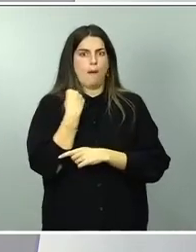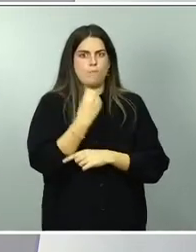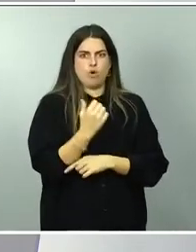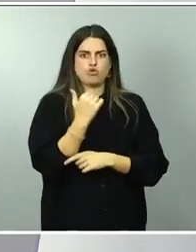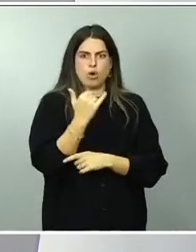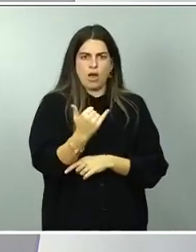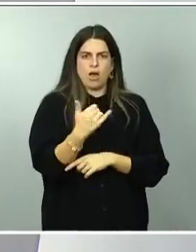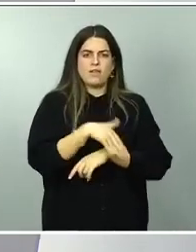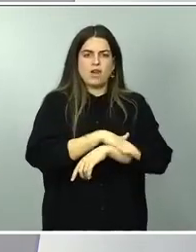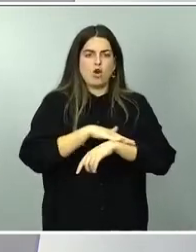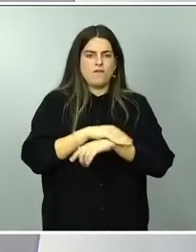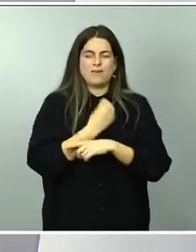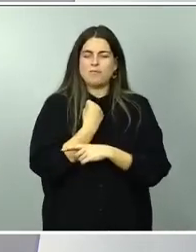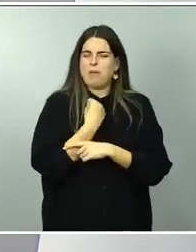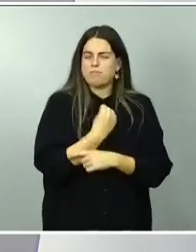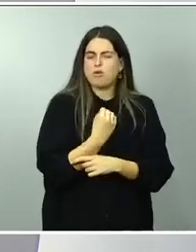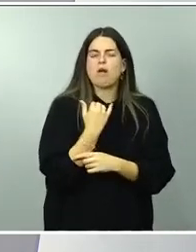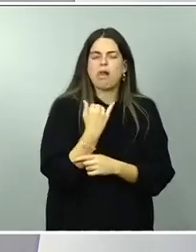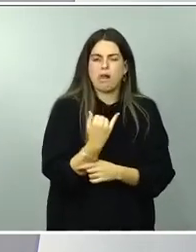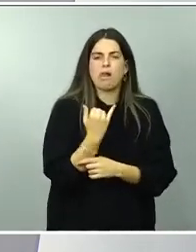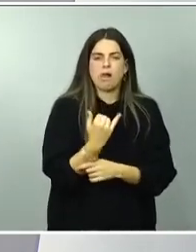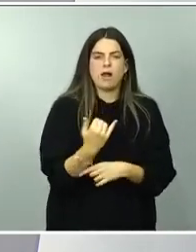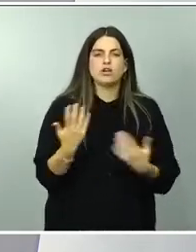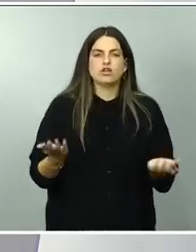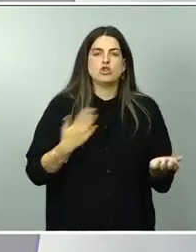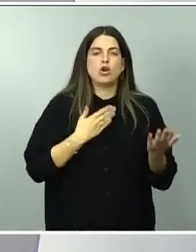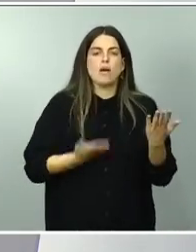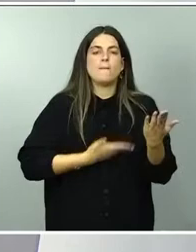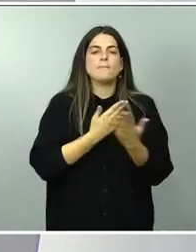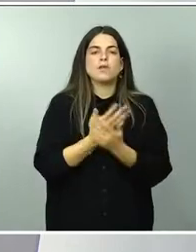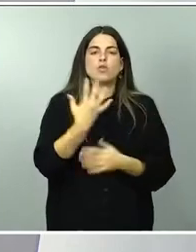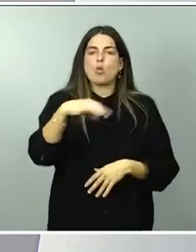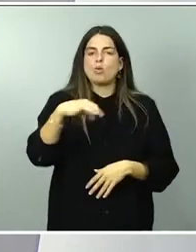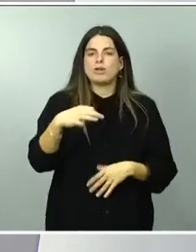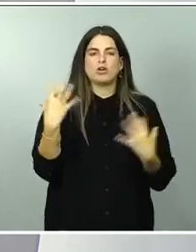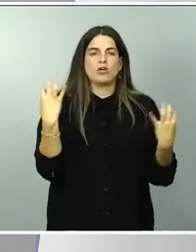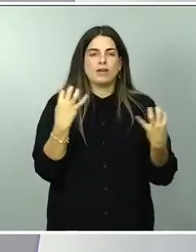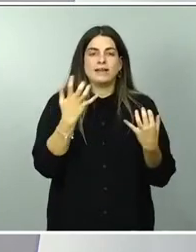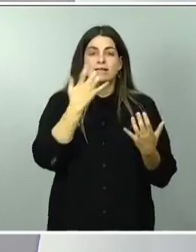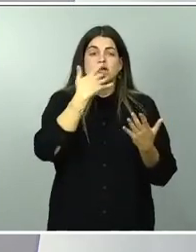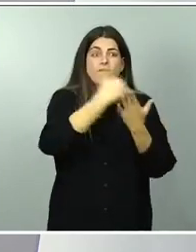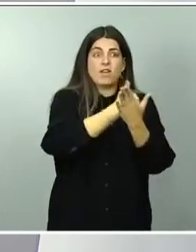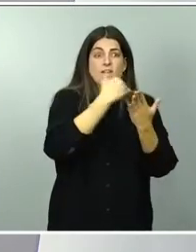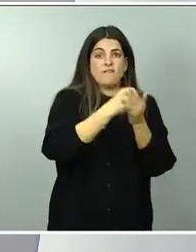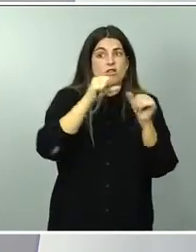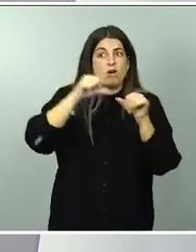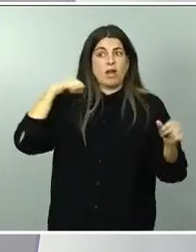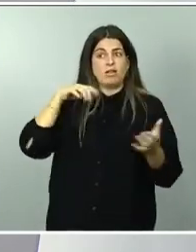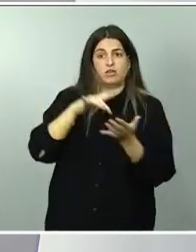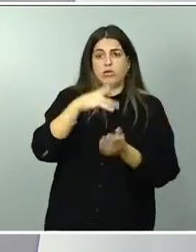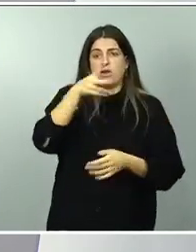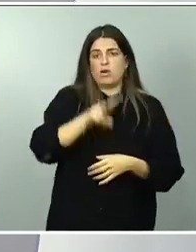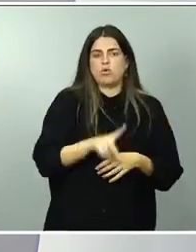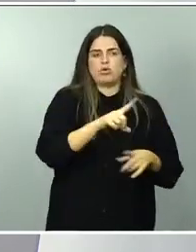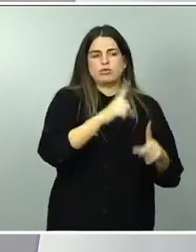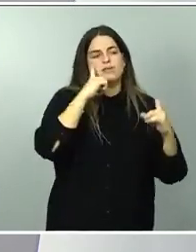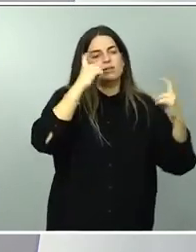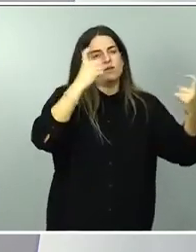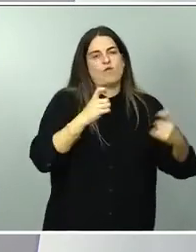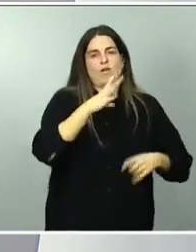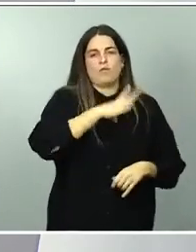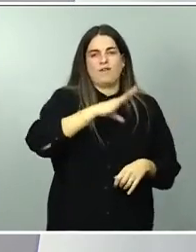del Gobierno, pero que lo único que le pedimos es que, ante beneficios históricos, hagan un pequeño esfuerzo y